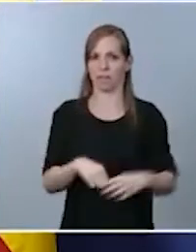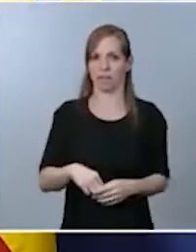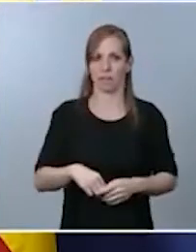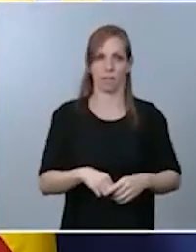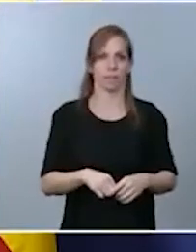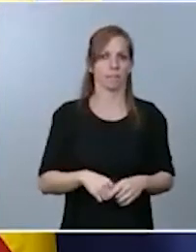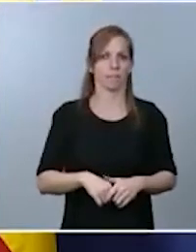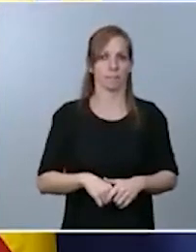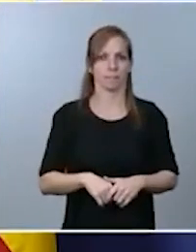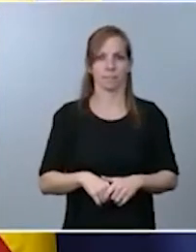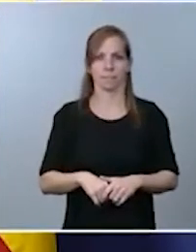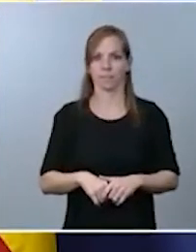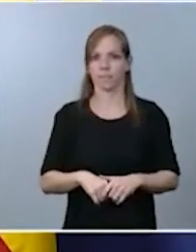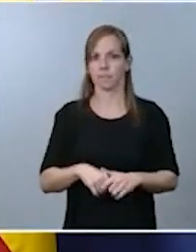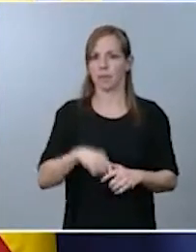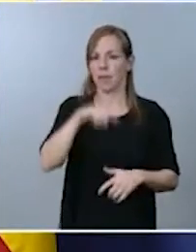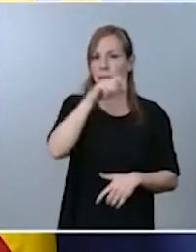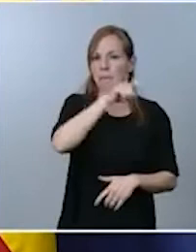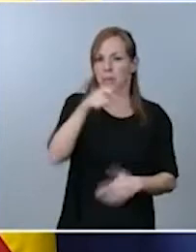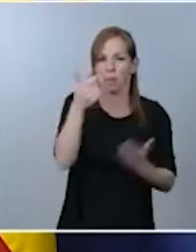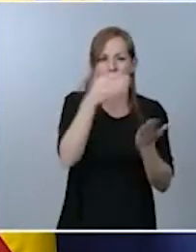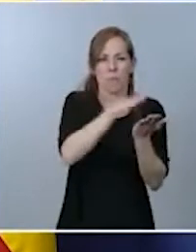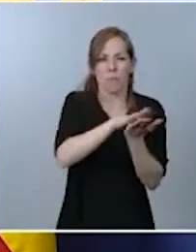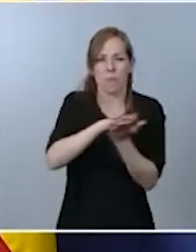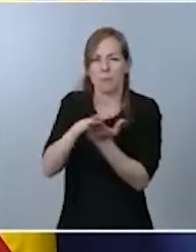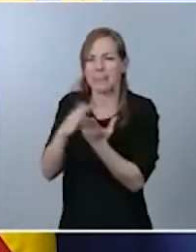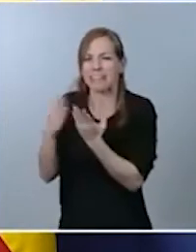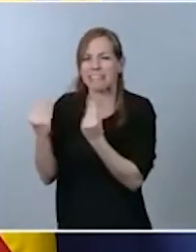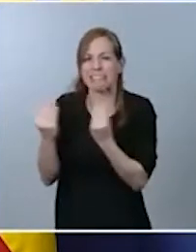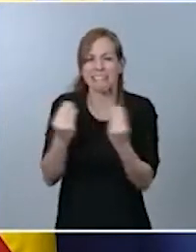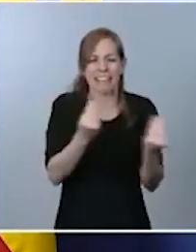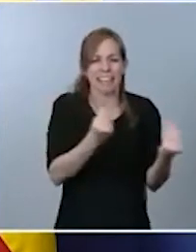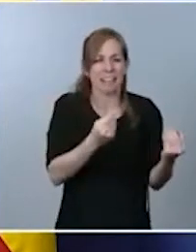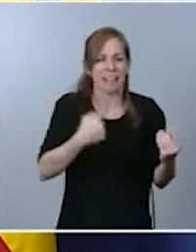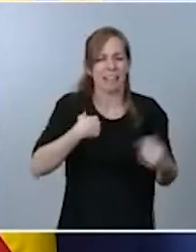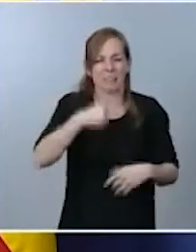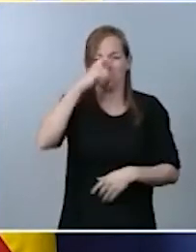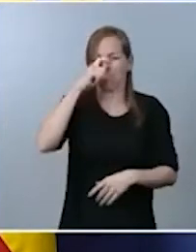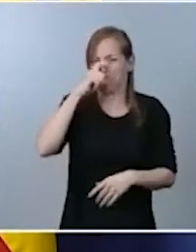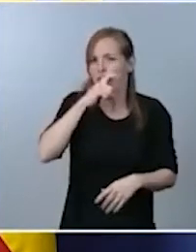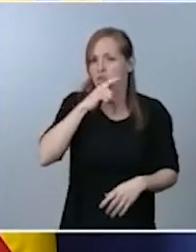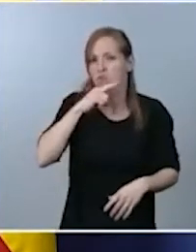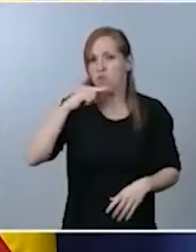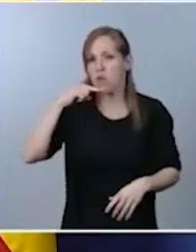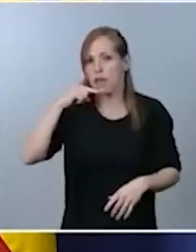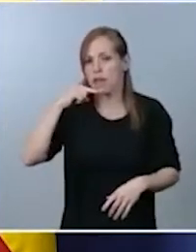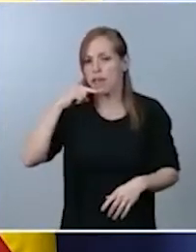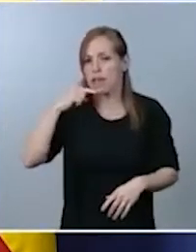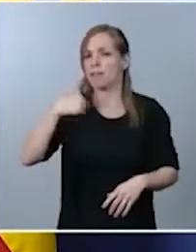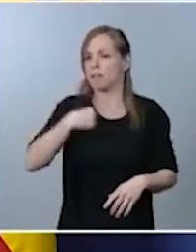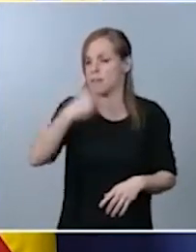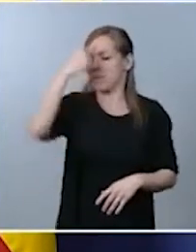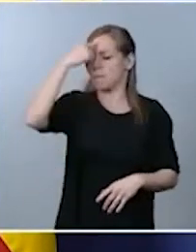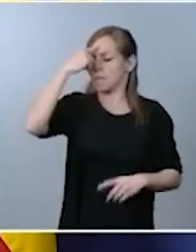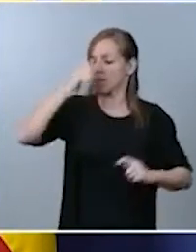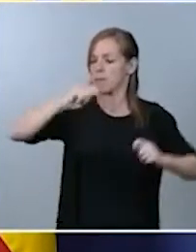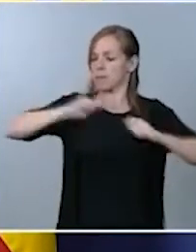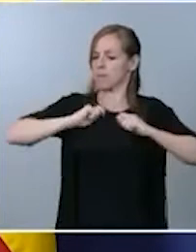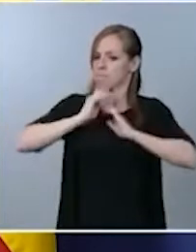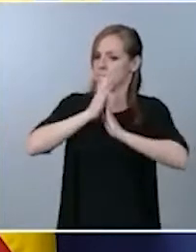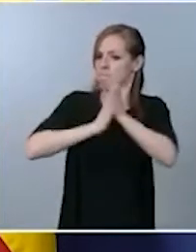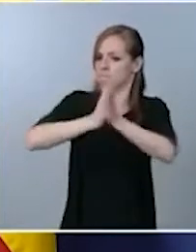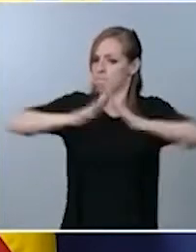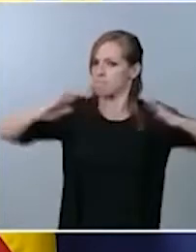y tantas vidas truncadas en la carretera son y serán siempre el catalizador que nos impulsa a seguir mejorando